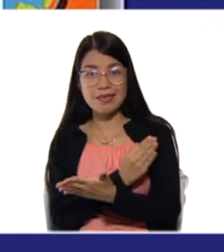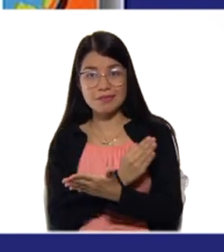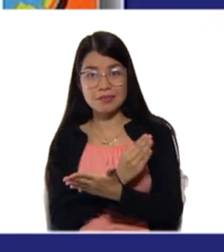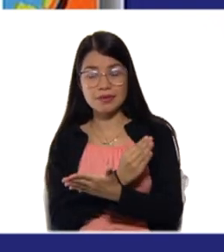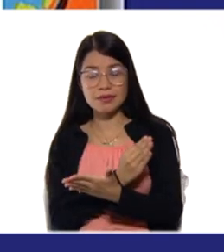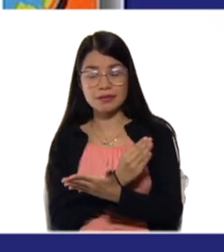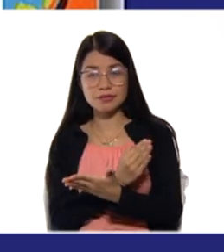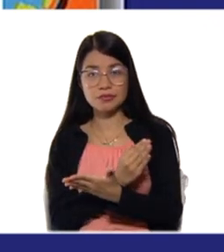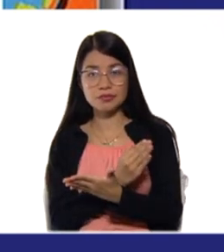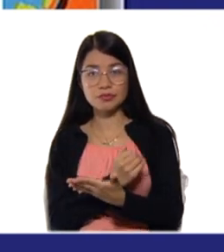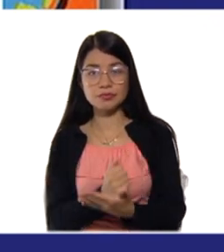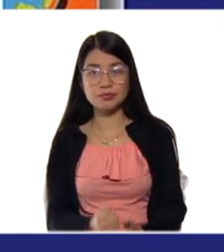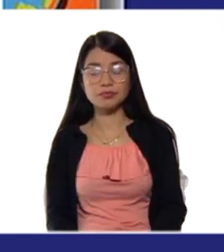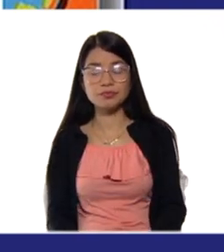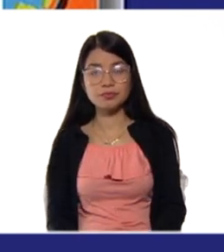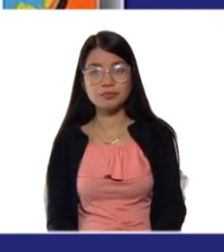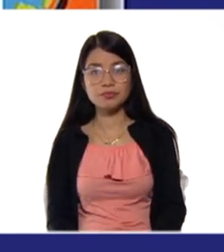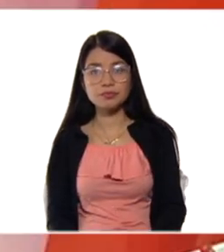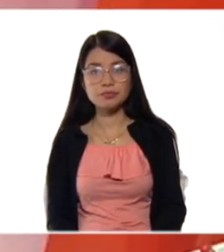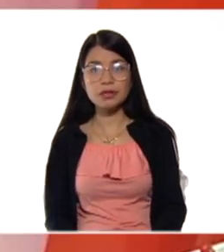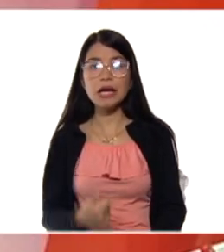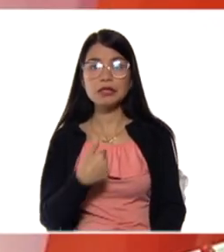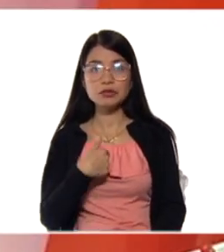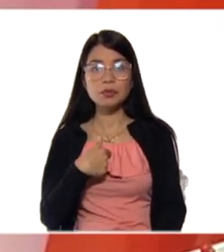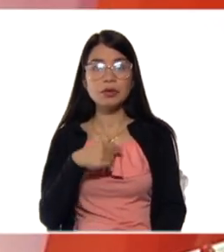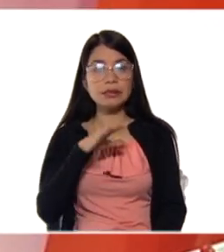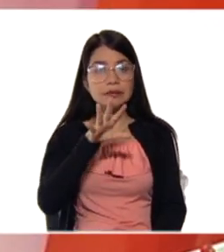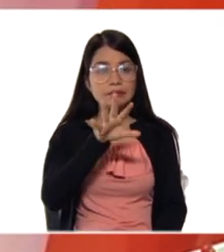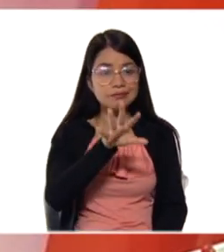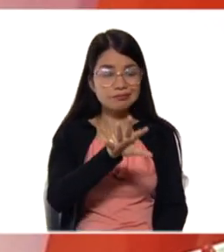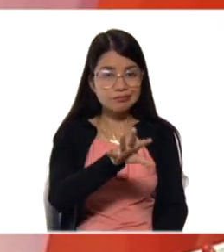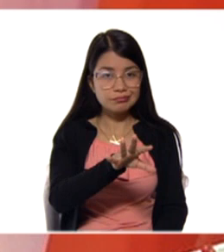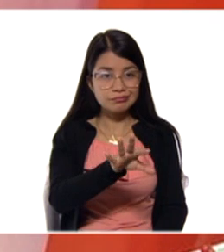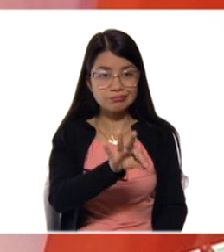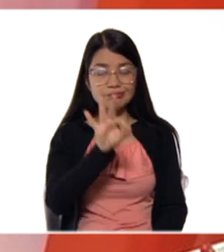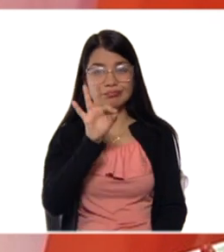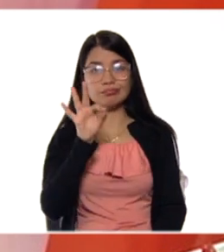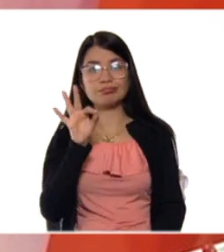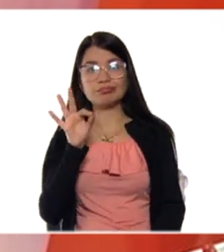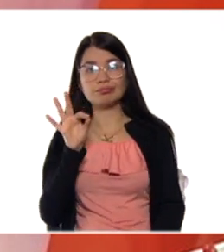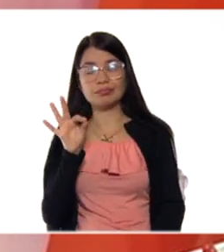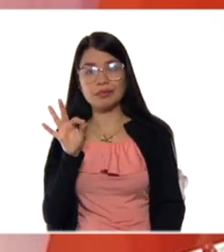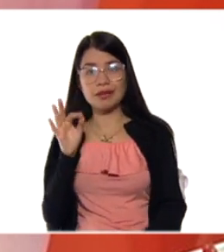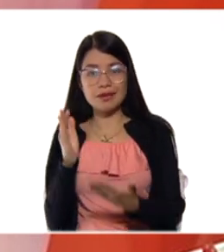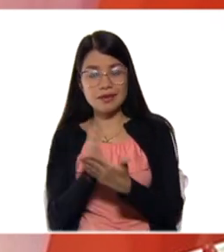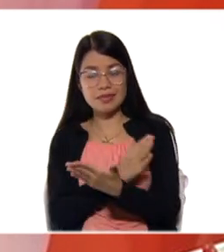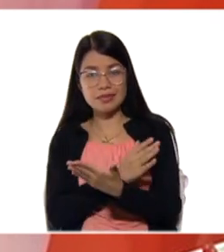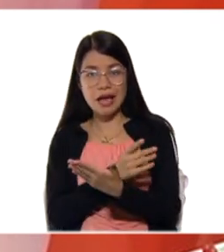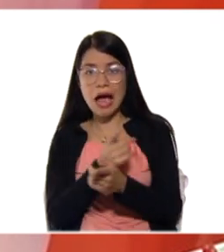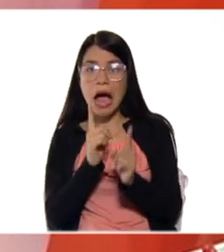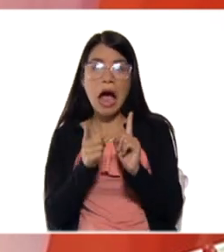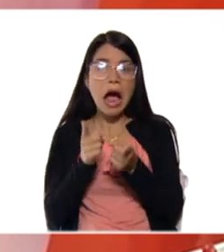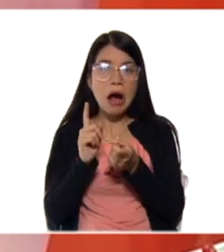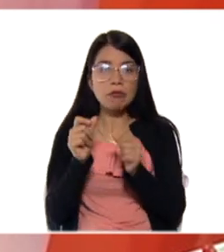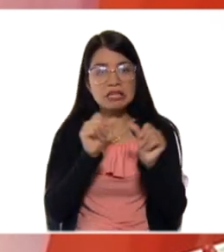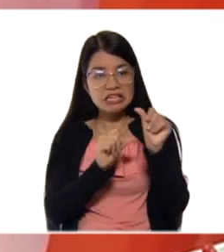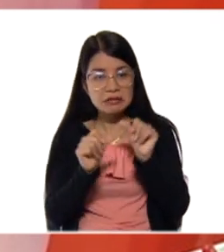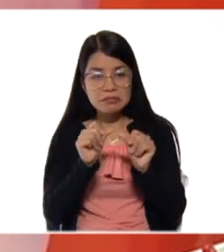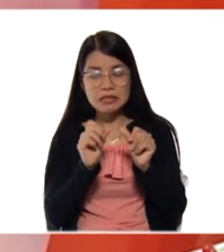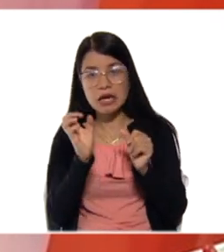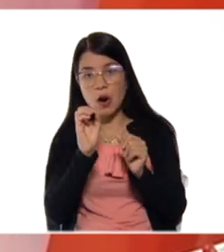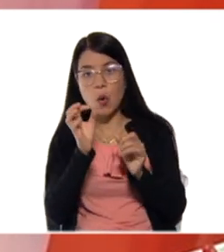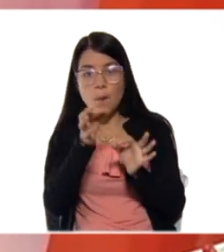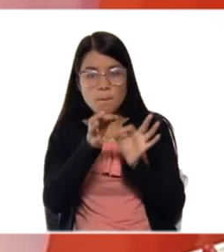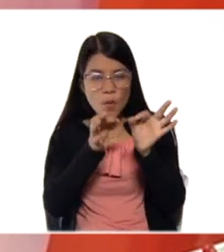a extraer algún elemento o algún compuesto o algún grupo funcional de esa